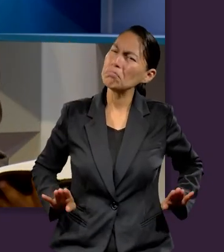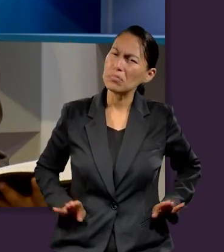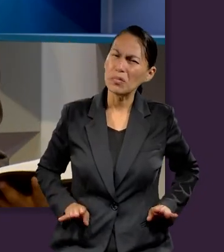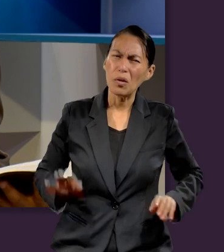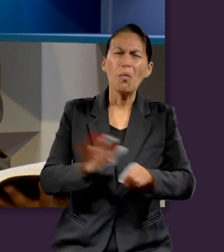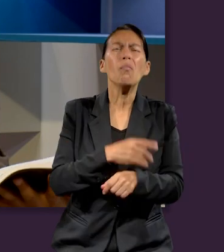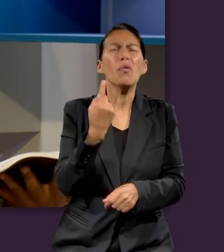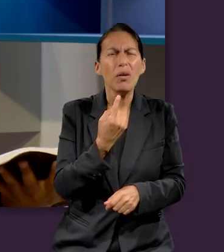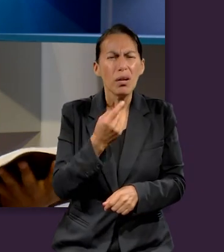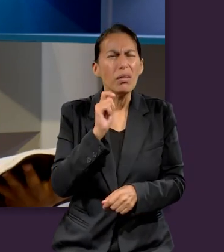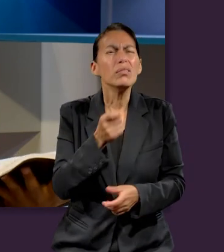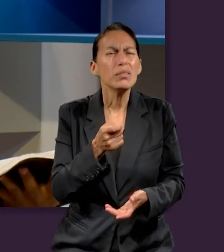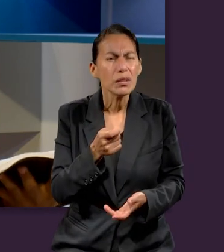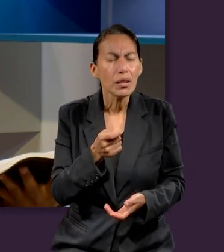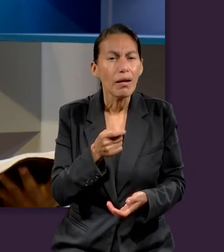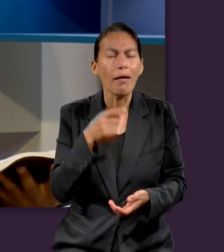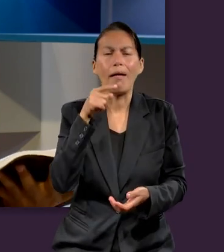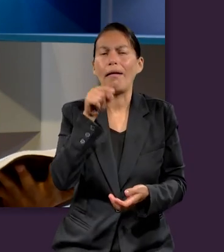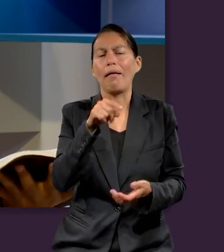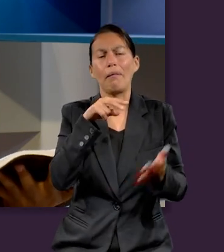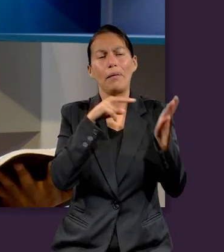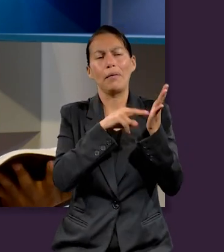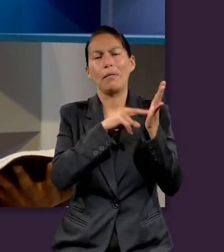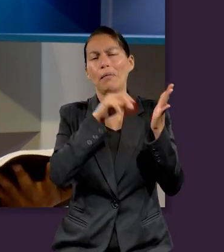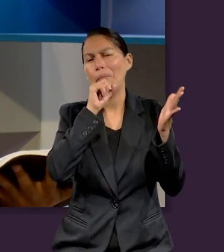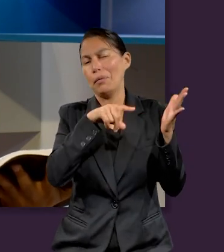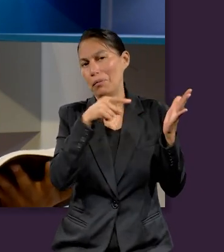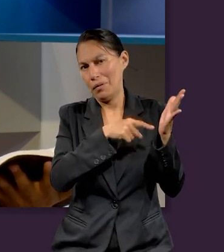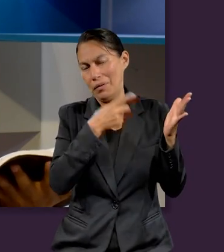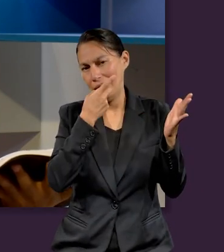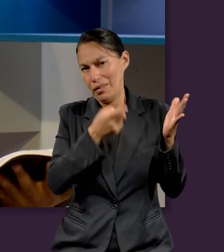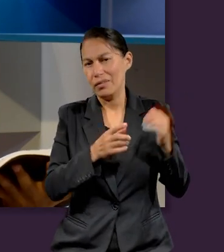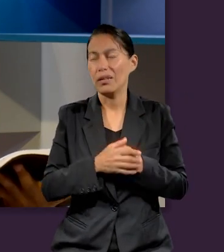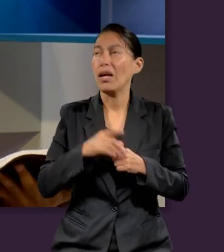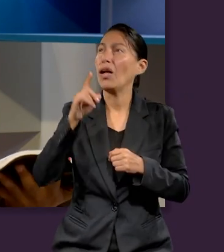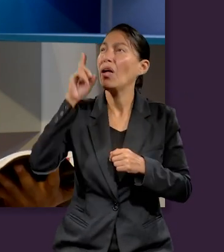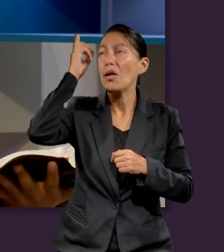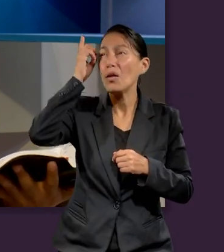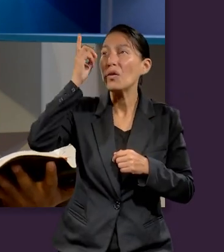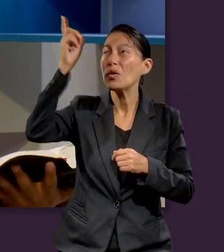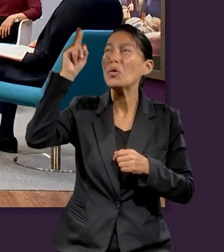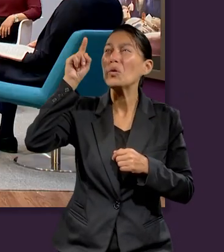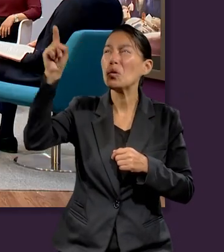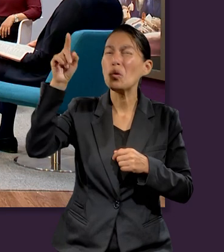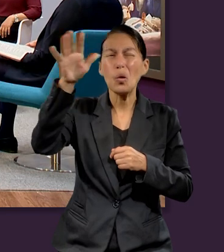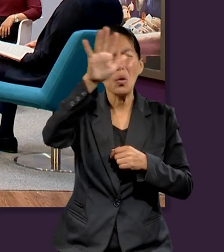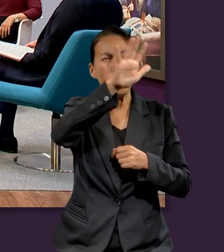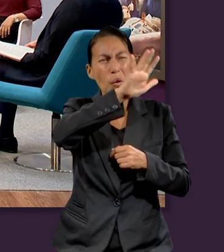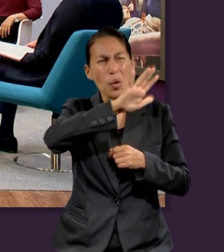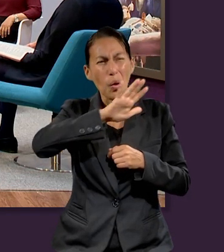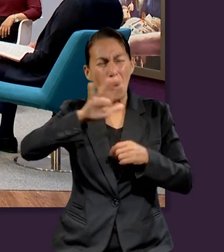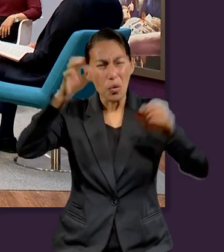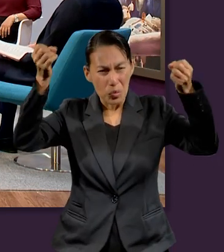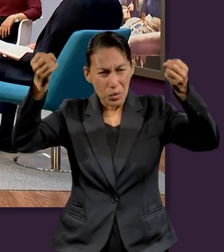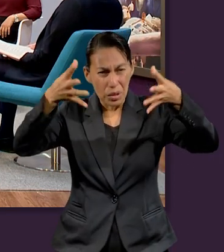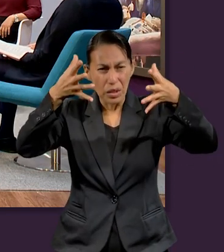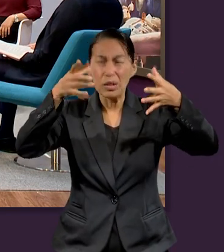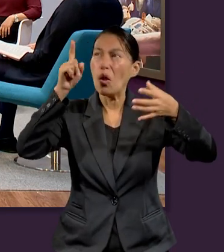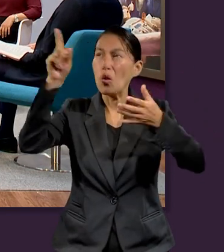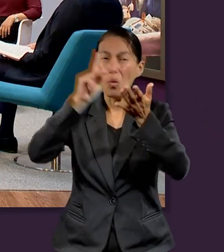y poder. ¿Por qué Dios es digno de recibir gloria, honra y poder? Ahí el mismo pasaje lo dice. Porque tú creaste